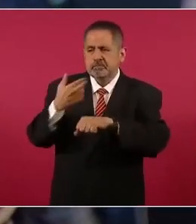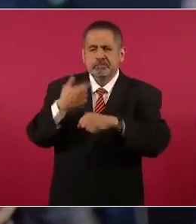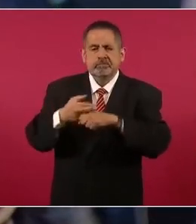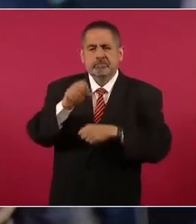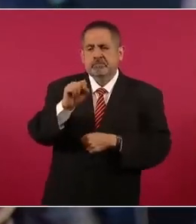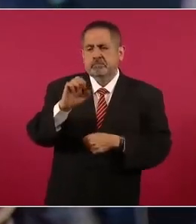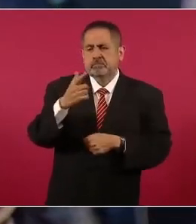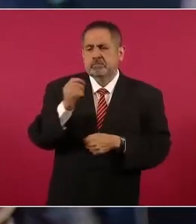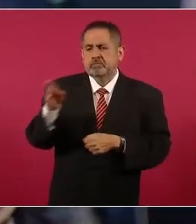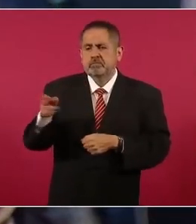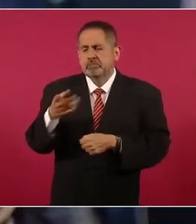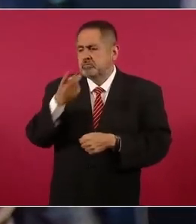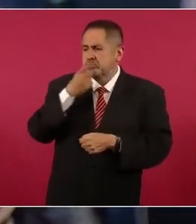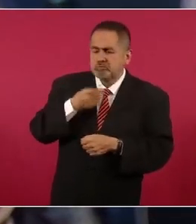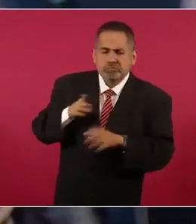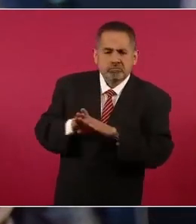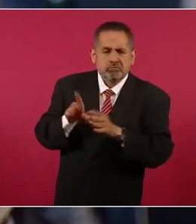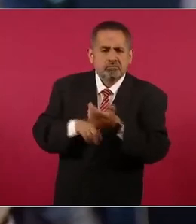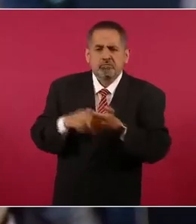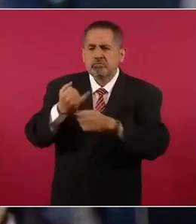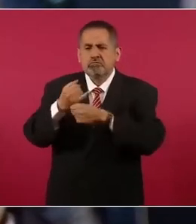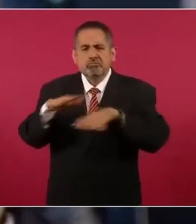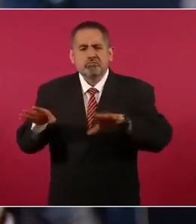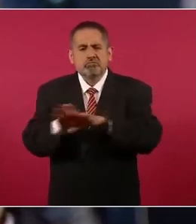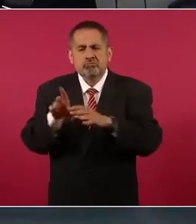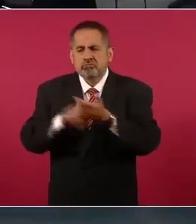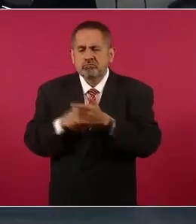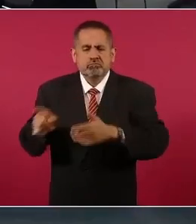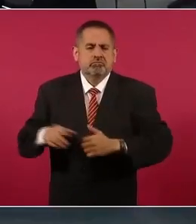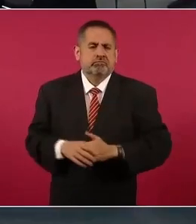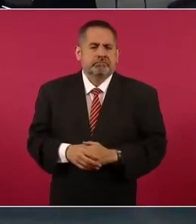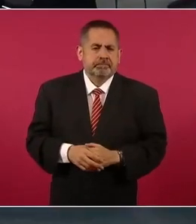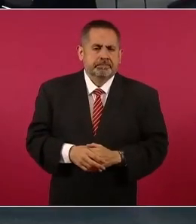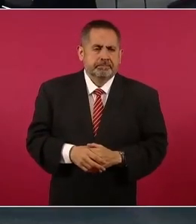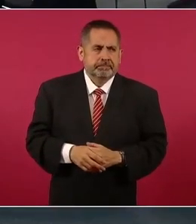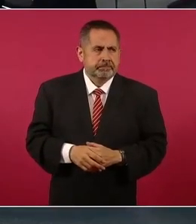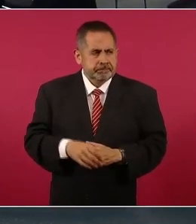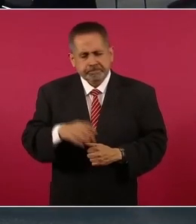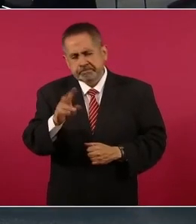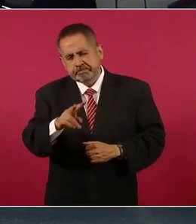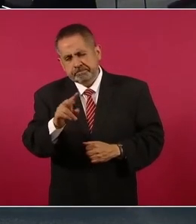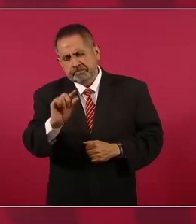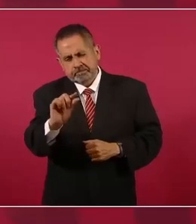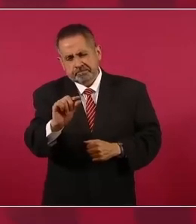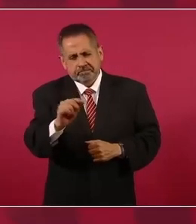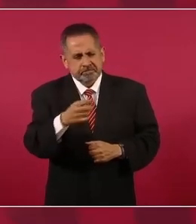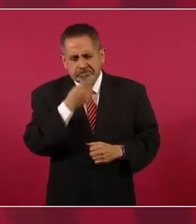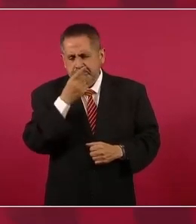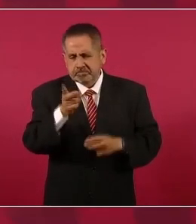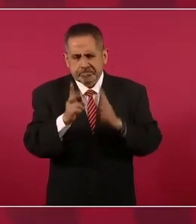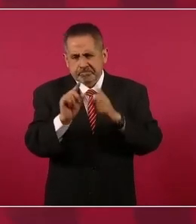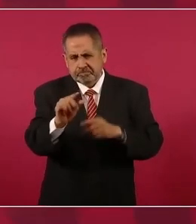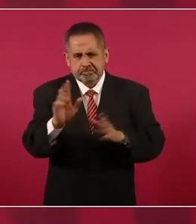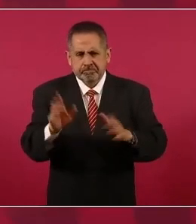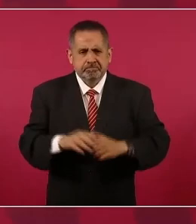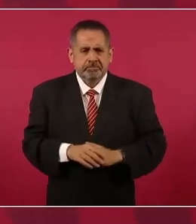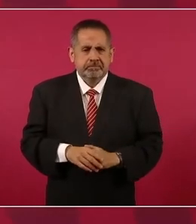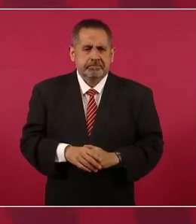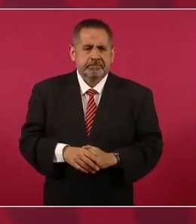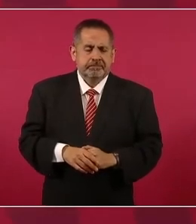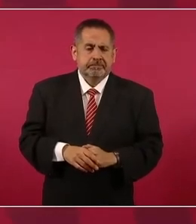Gobernación y si no, ¿qué podría decir al respecto de estos informes? Pues muy poco, muy poco la verdad. Primero, que